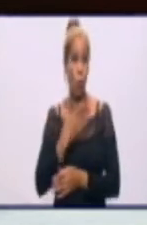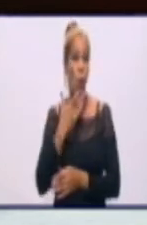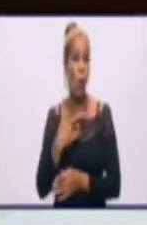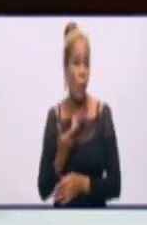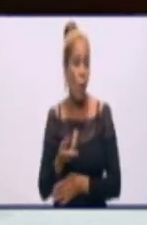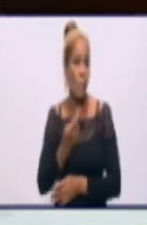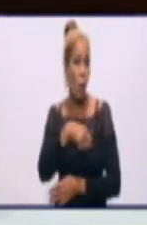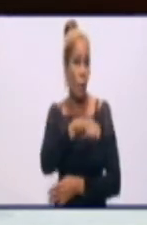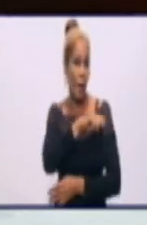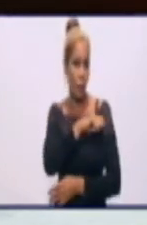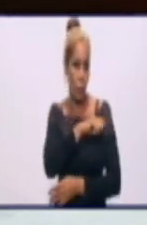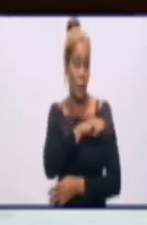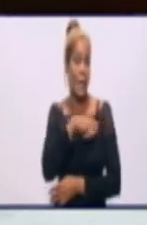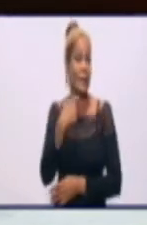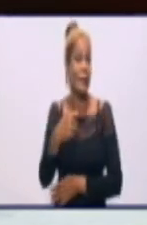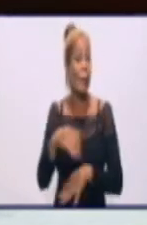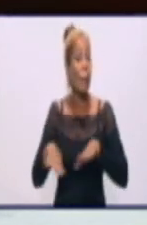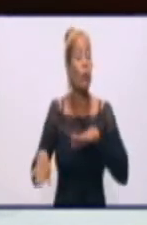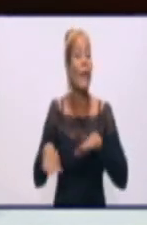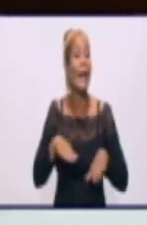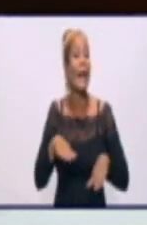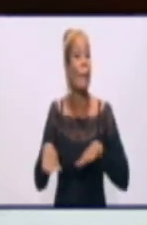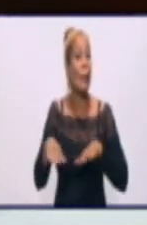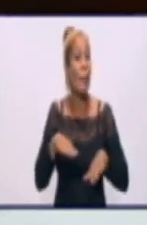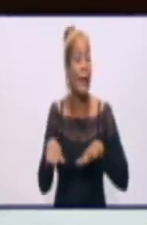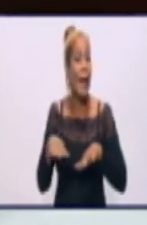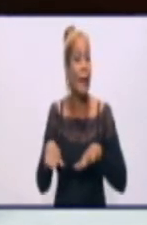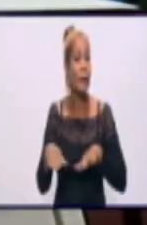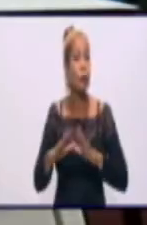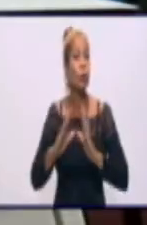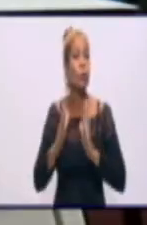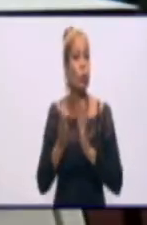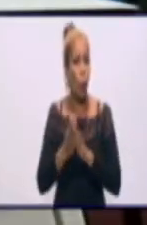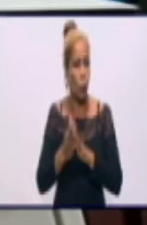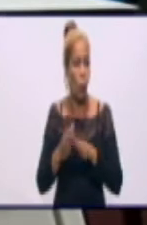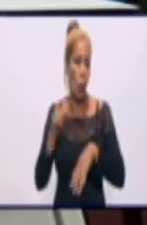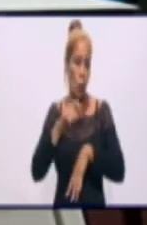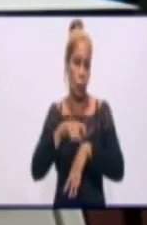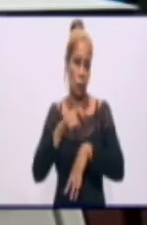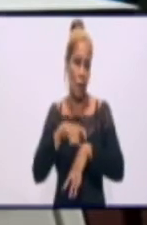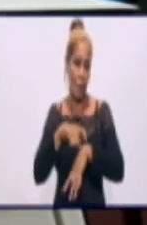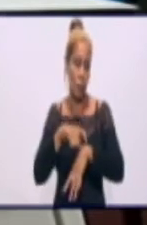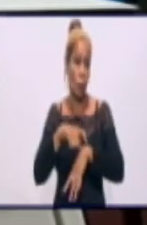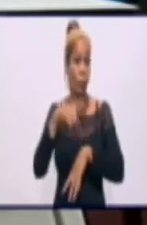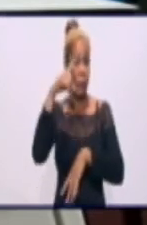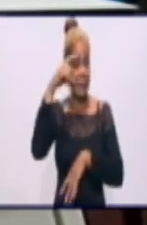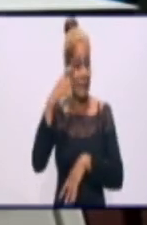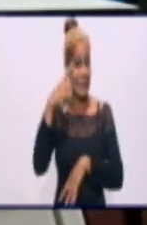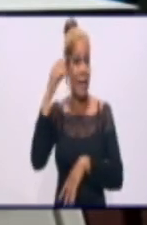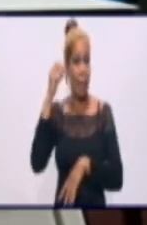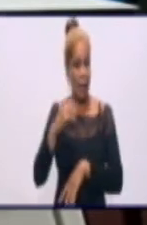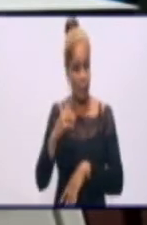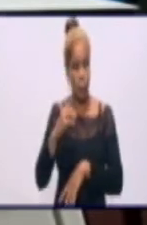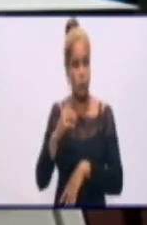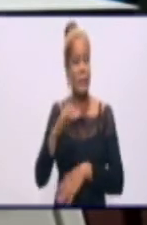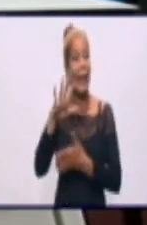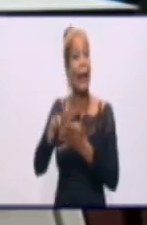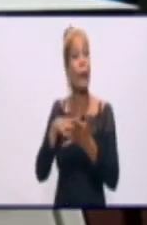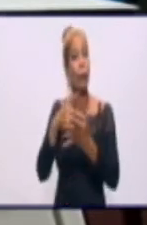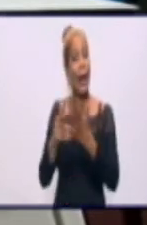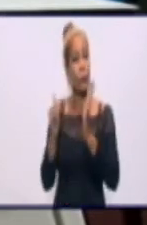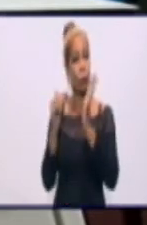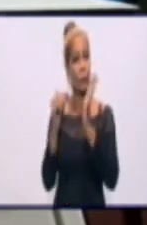tenemos que crear las condiciones en el hogar para, si se afecta el circuito en el horario de la cocción de los alimentos, pues,